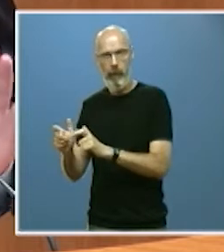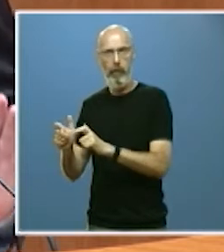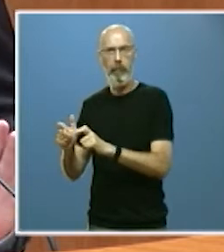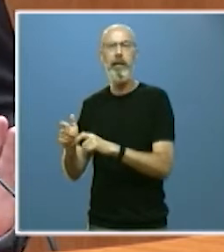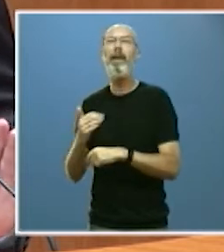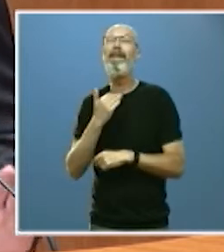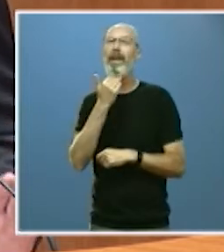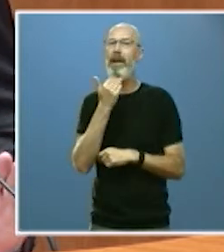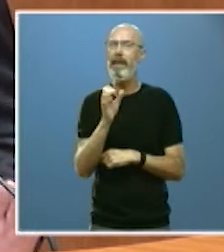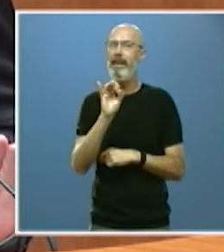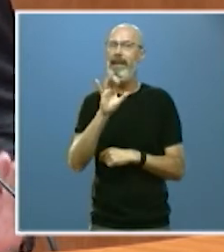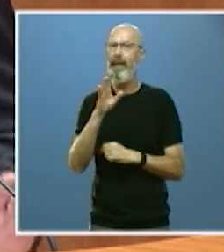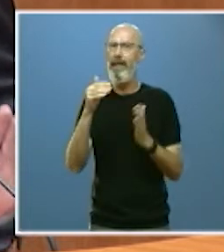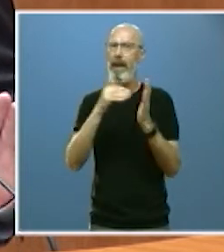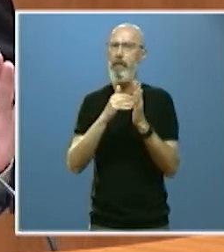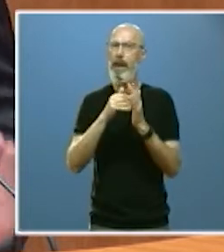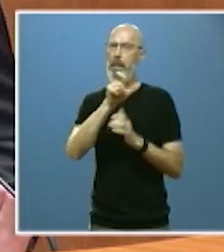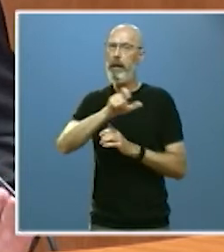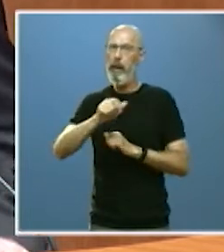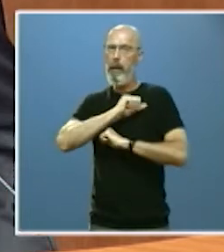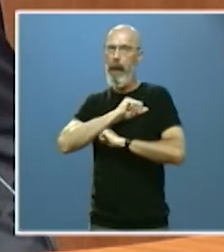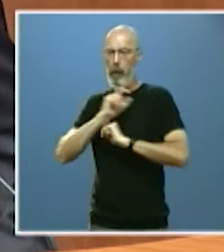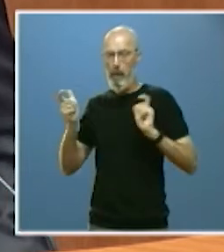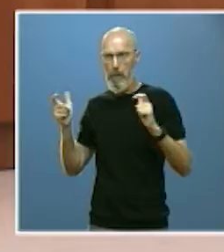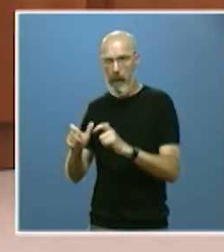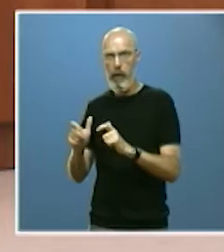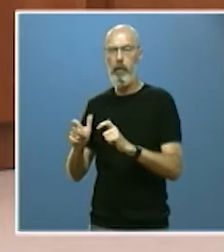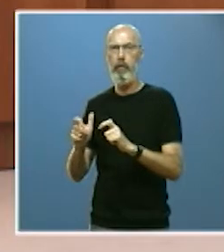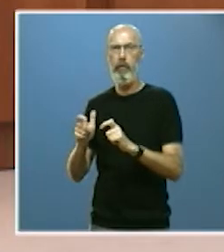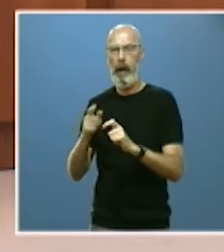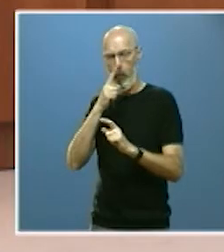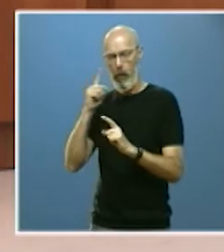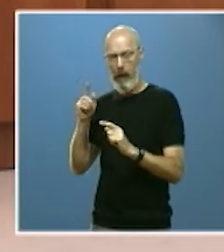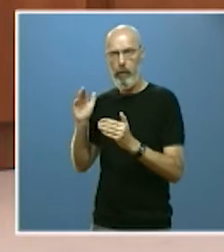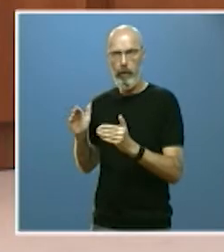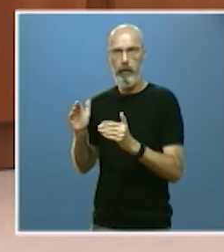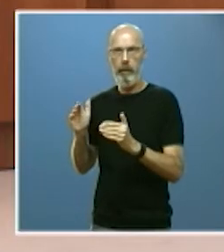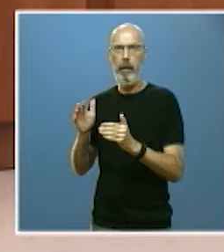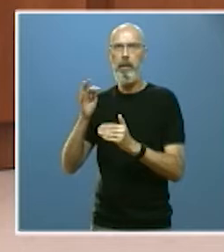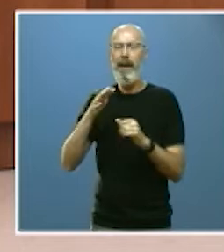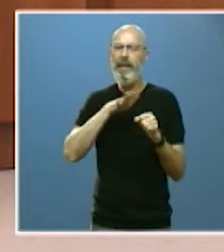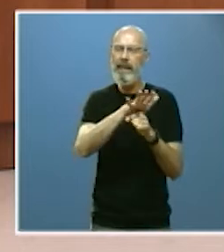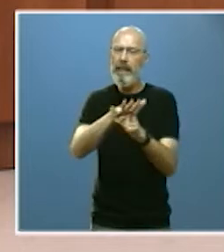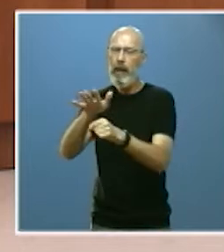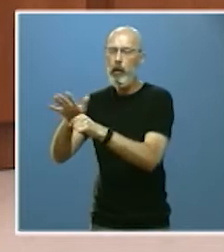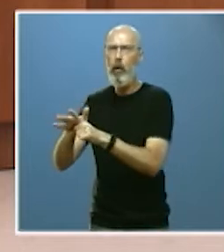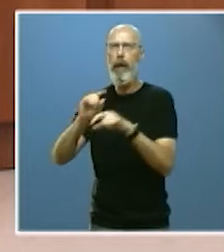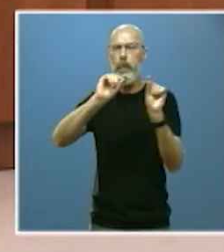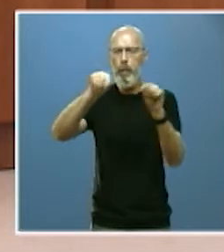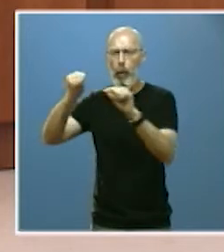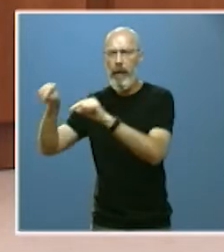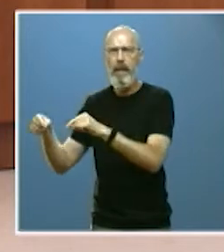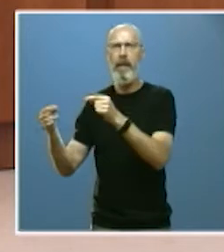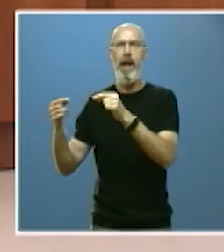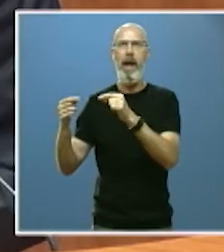casi 15.000 parados menos en los últimos 12 meses. Y descenso del paro en todos los sectores, provincias, tramos